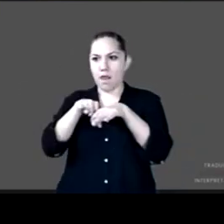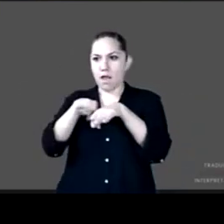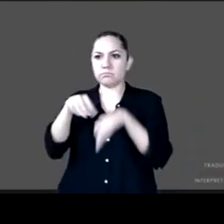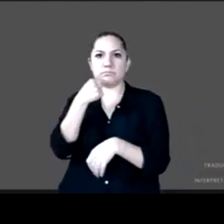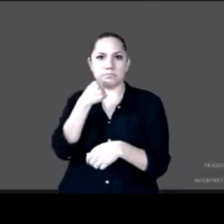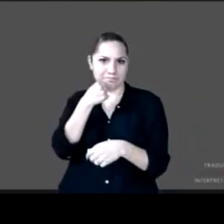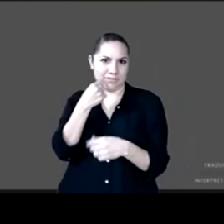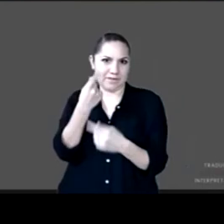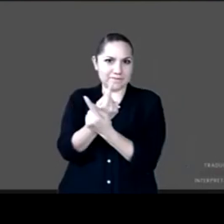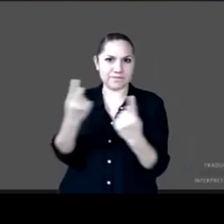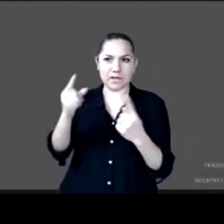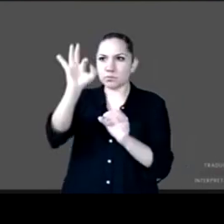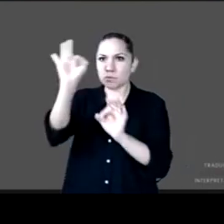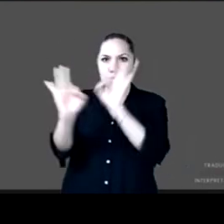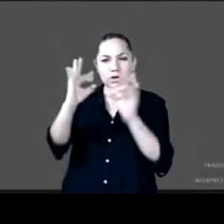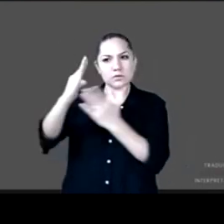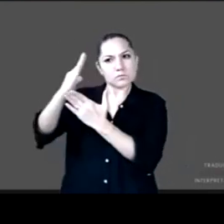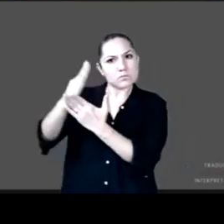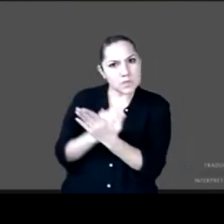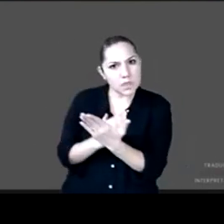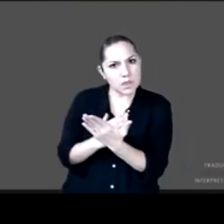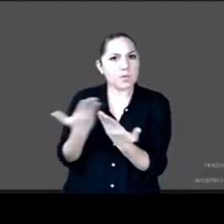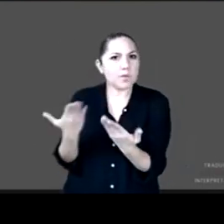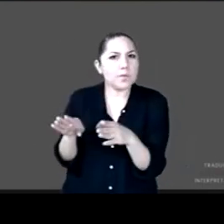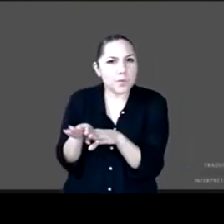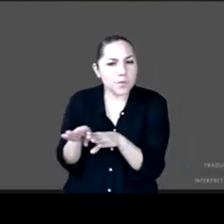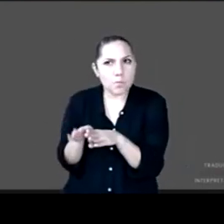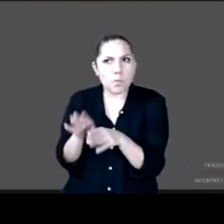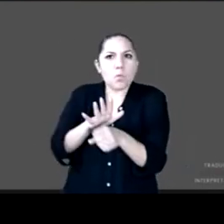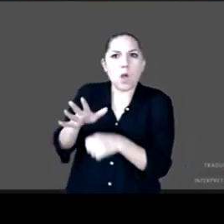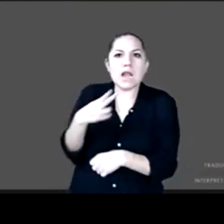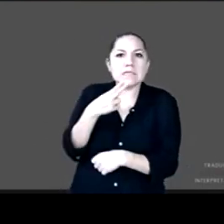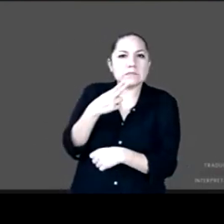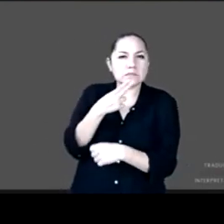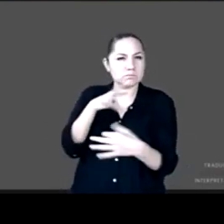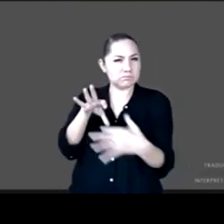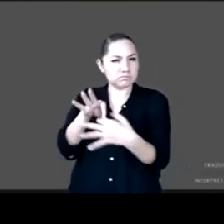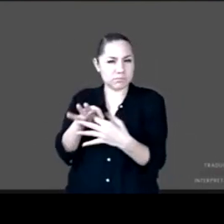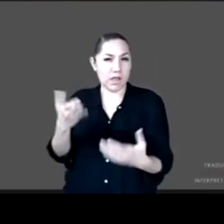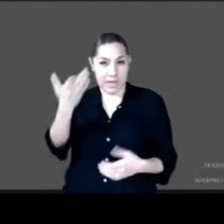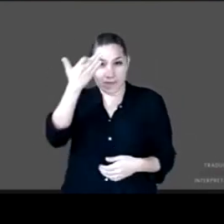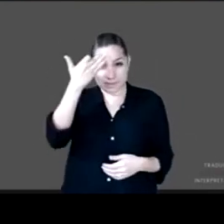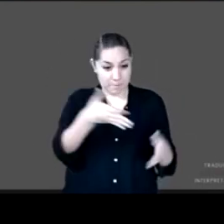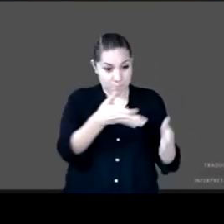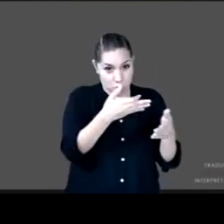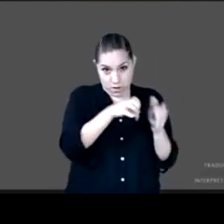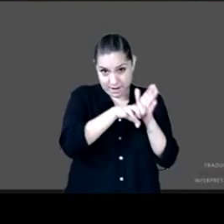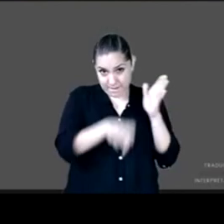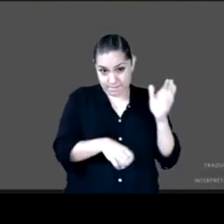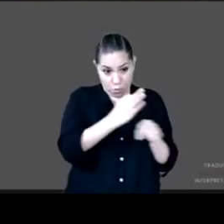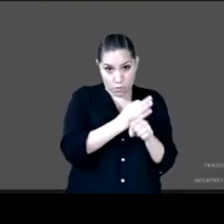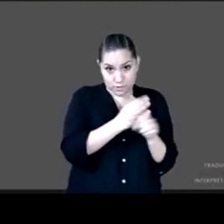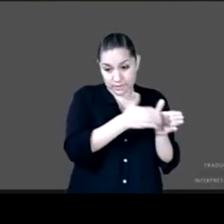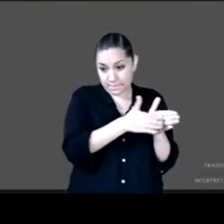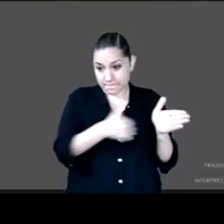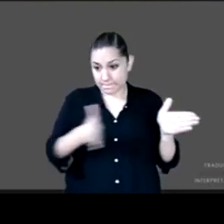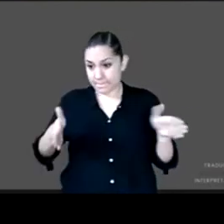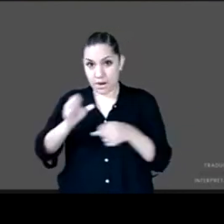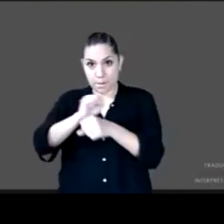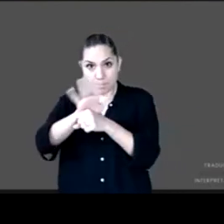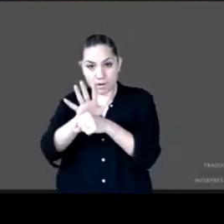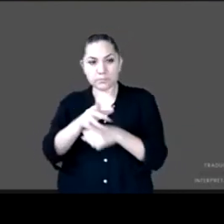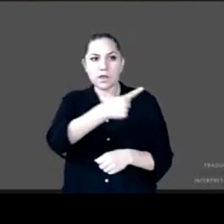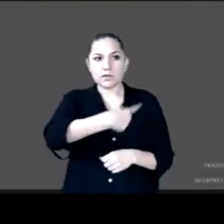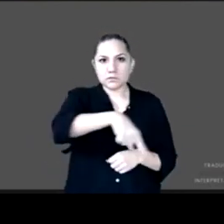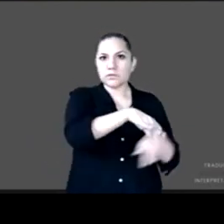circunstancias quizá como la pandemia actual habrían hecho que el trabajo infantil creciera para ver esta